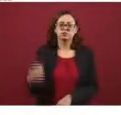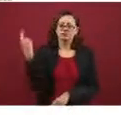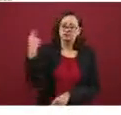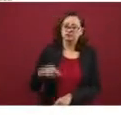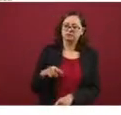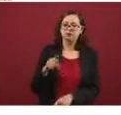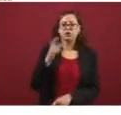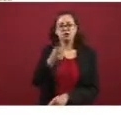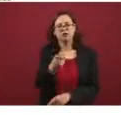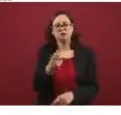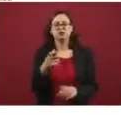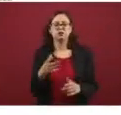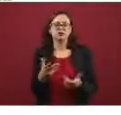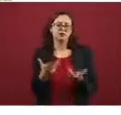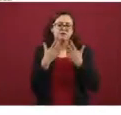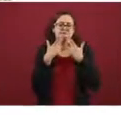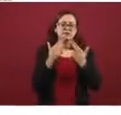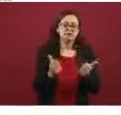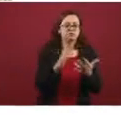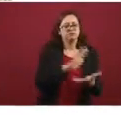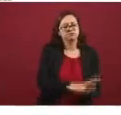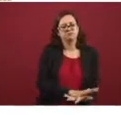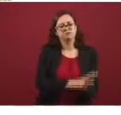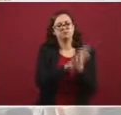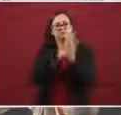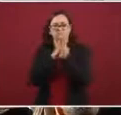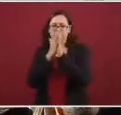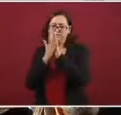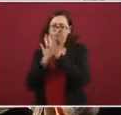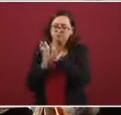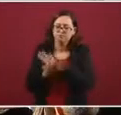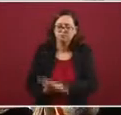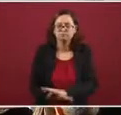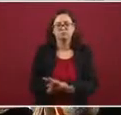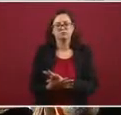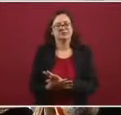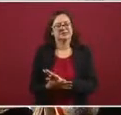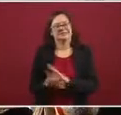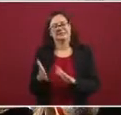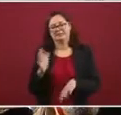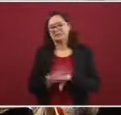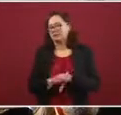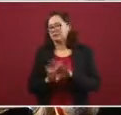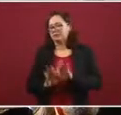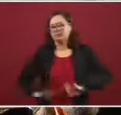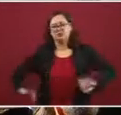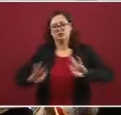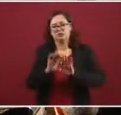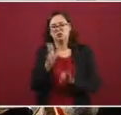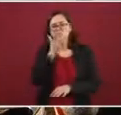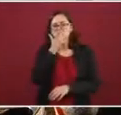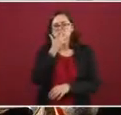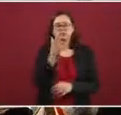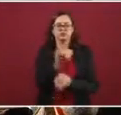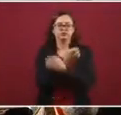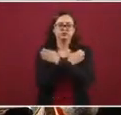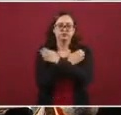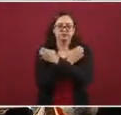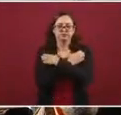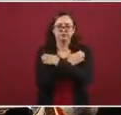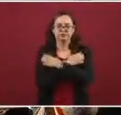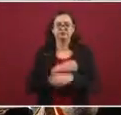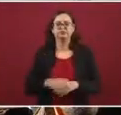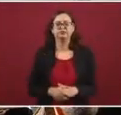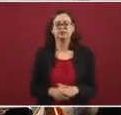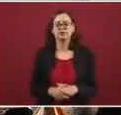es transformar este bien en algo que es una herramienta y lo más valioso para los jóvenes que es la educación, algo que